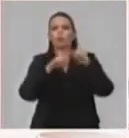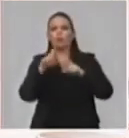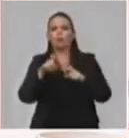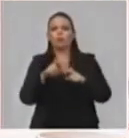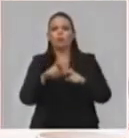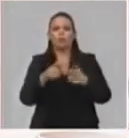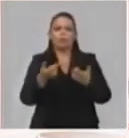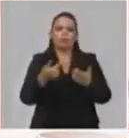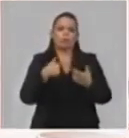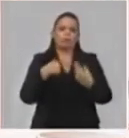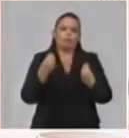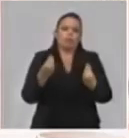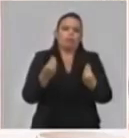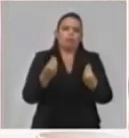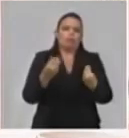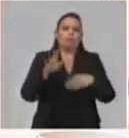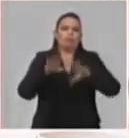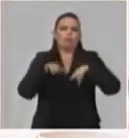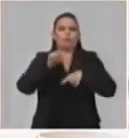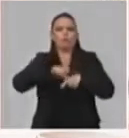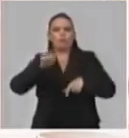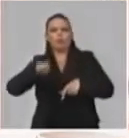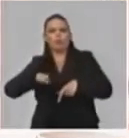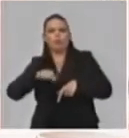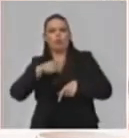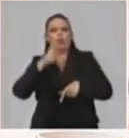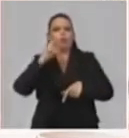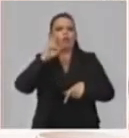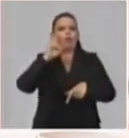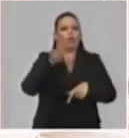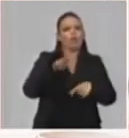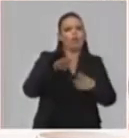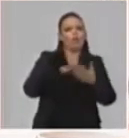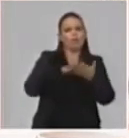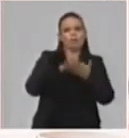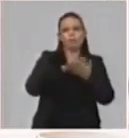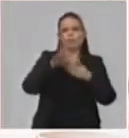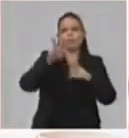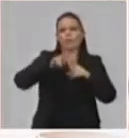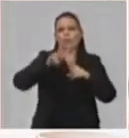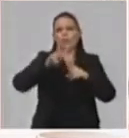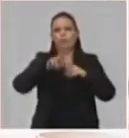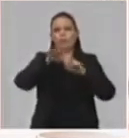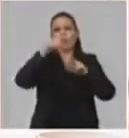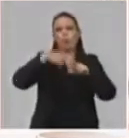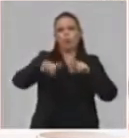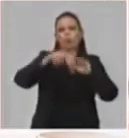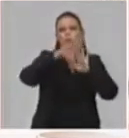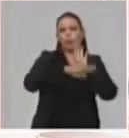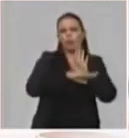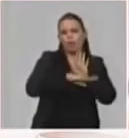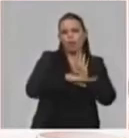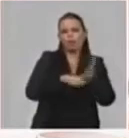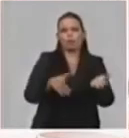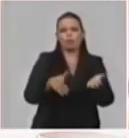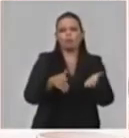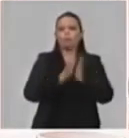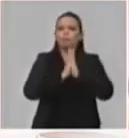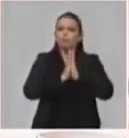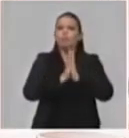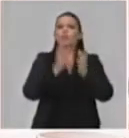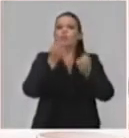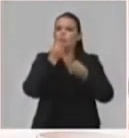no ha visto ningún espacio, no ha visto la mesa redonda, no ha tenido acceso a ninguna de las informaciones, por lo tanto, exhortamos a que esto se visualice.